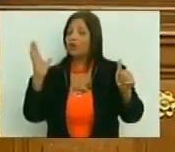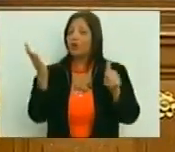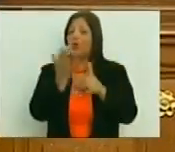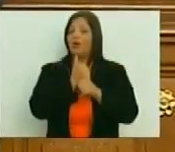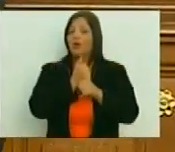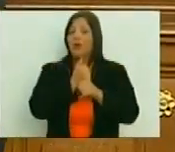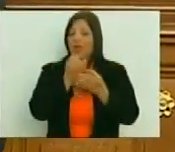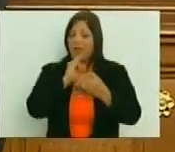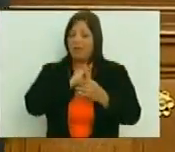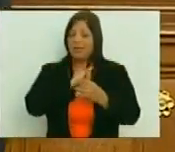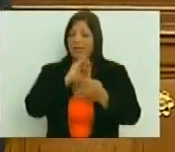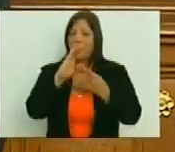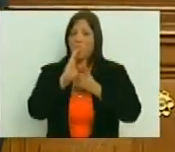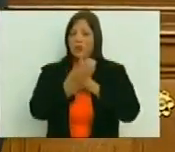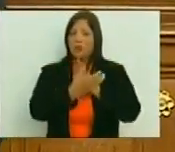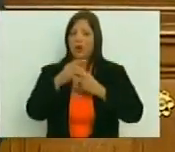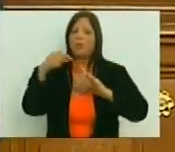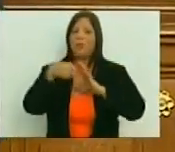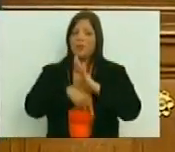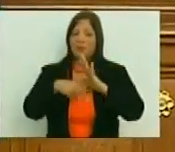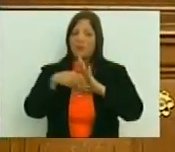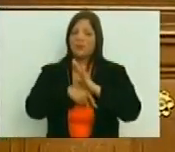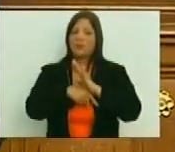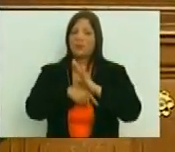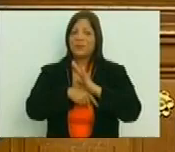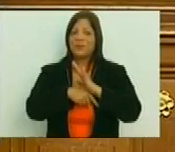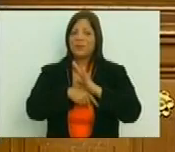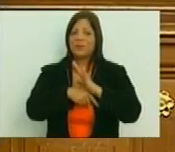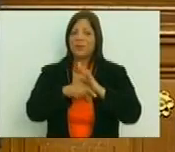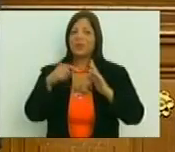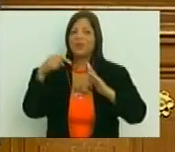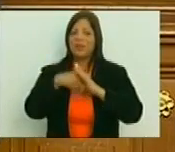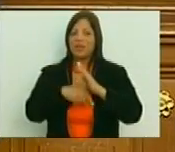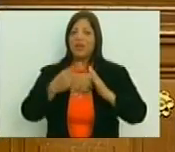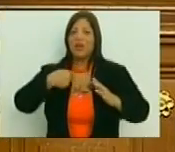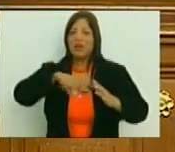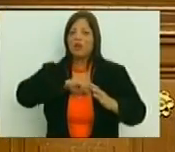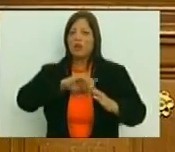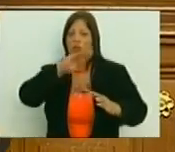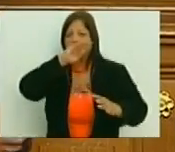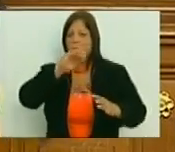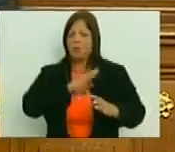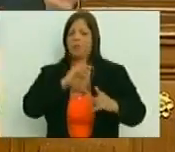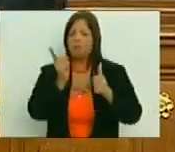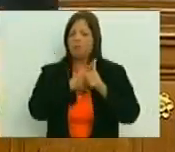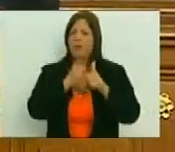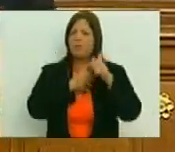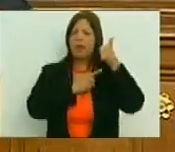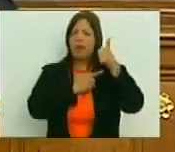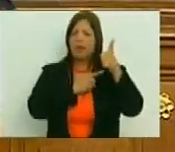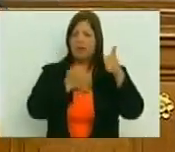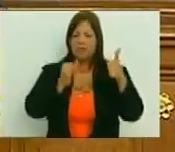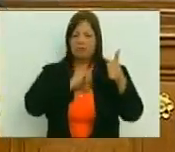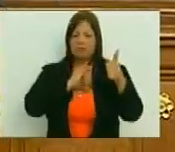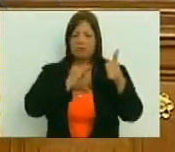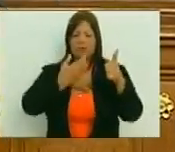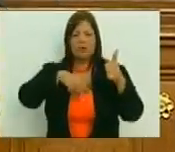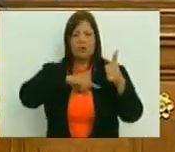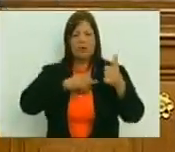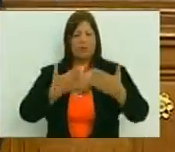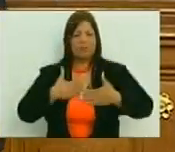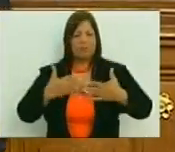la identidad cultural, profundizar realmente en esa identidad cultural, que no nuestro sea lo primero, que nos sentamos identificados con nuestra